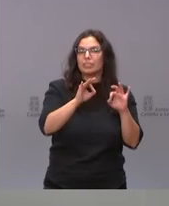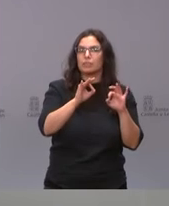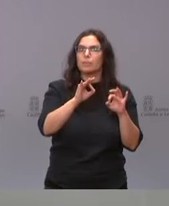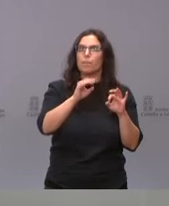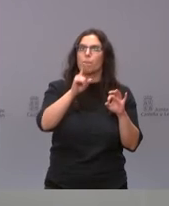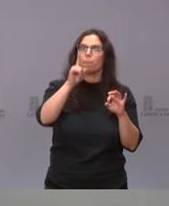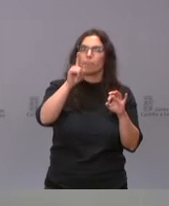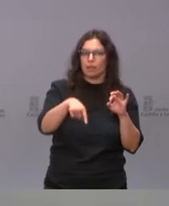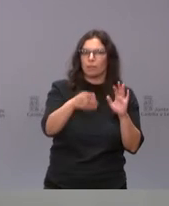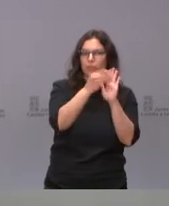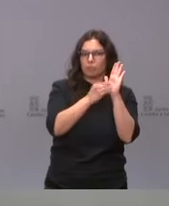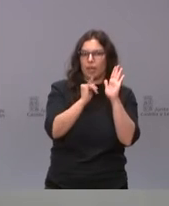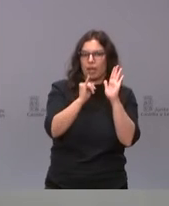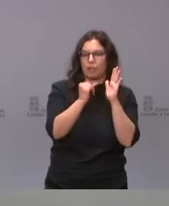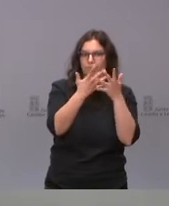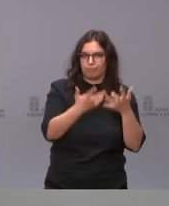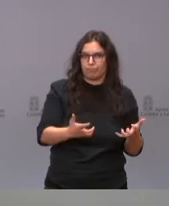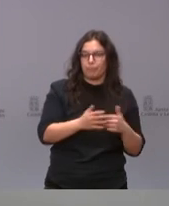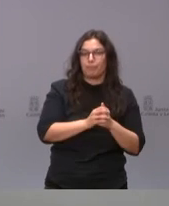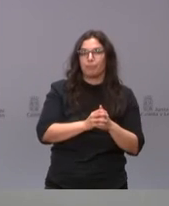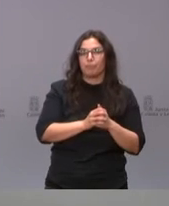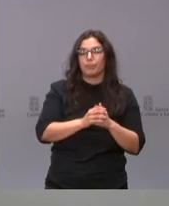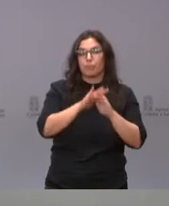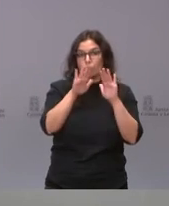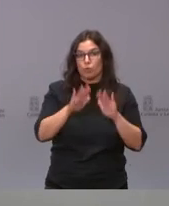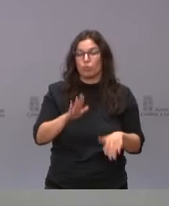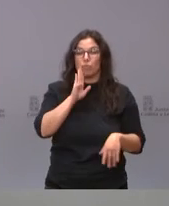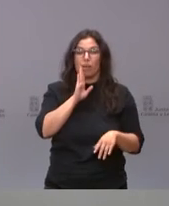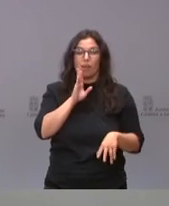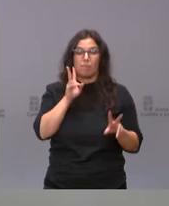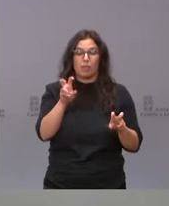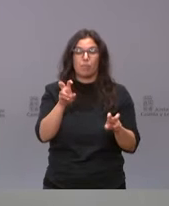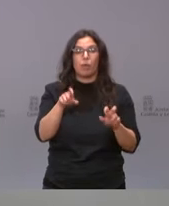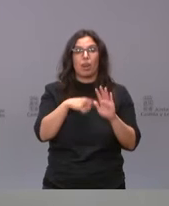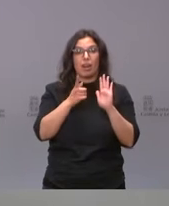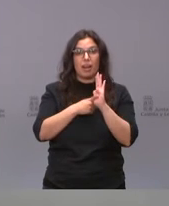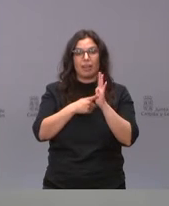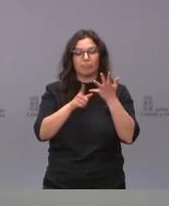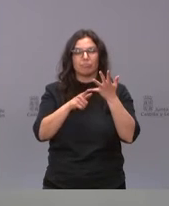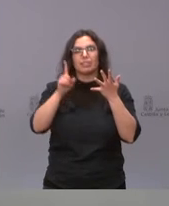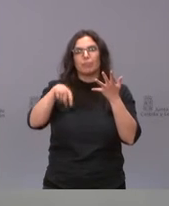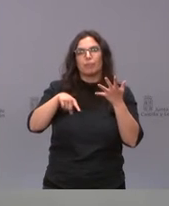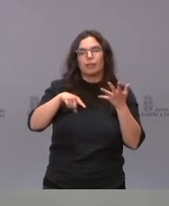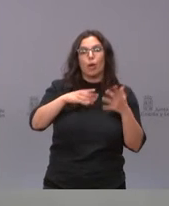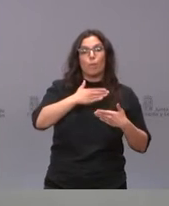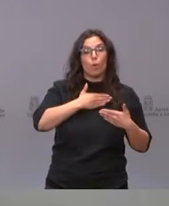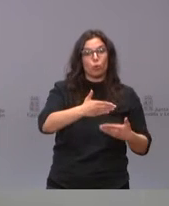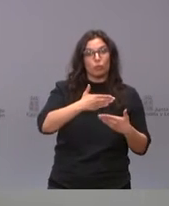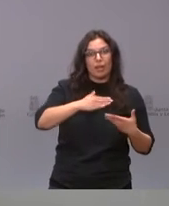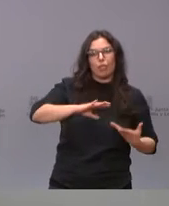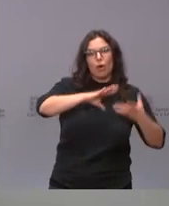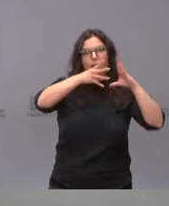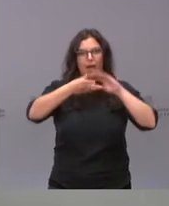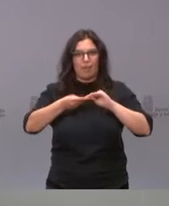quedan recogidos. Y por último, como les indicaba al principio, la ley adapta el voluntariado a la realidad social